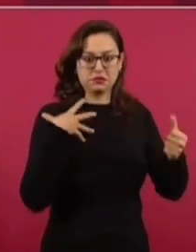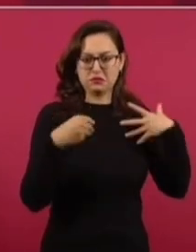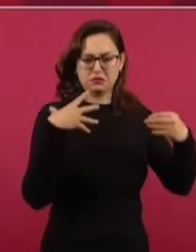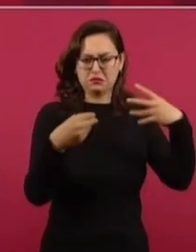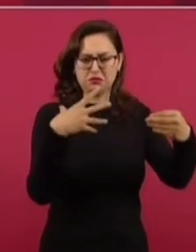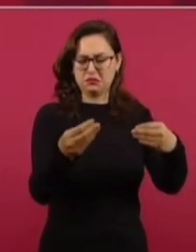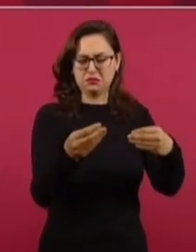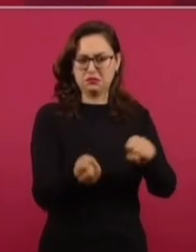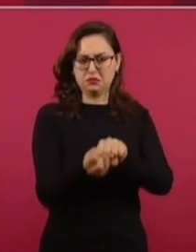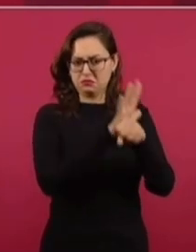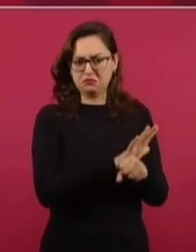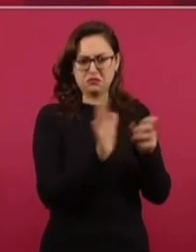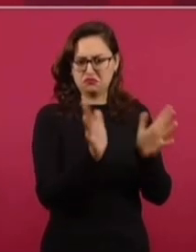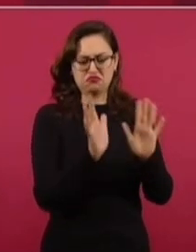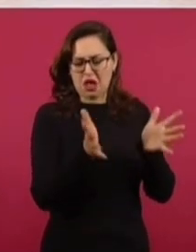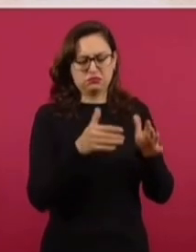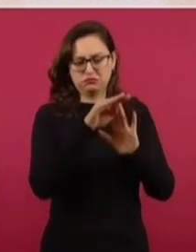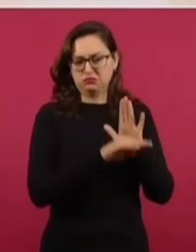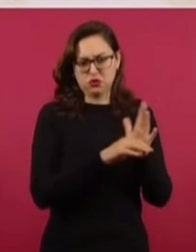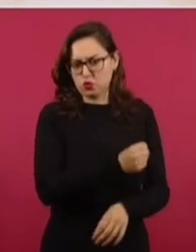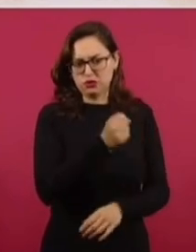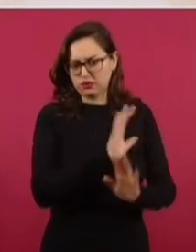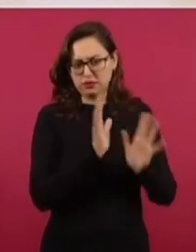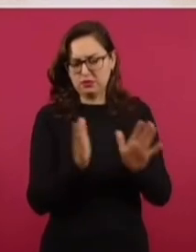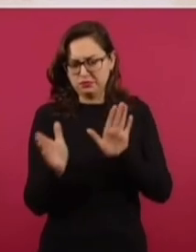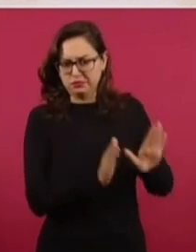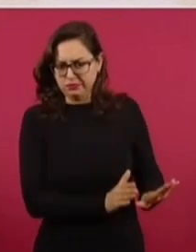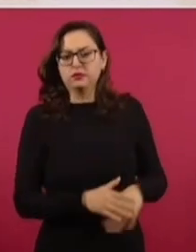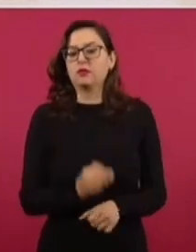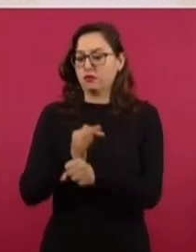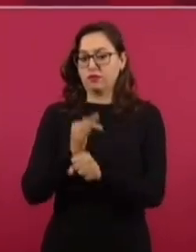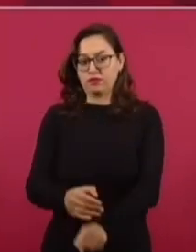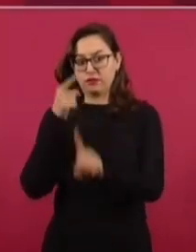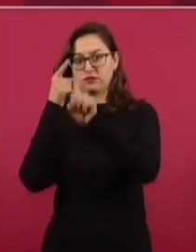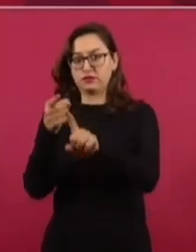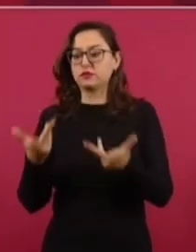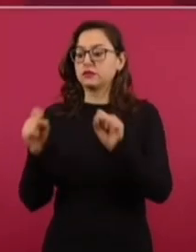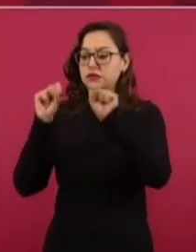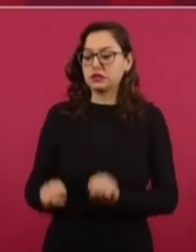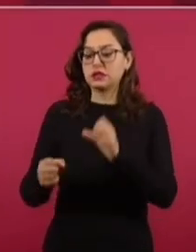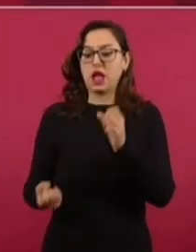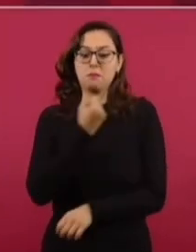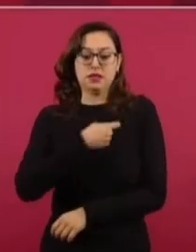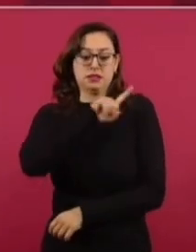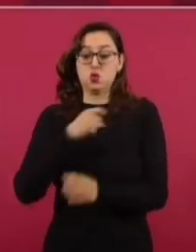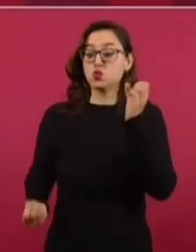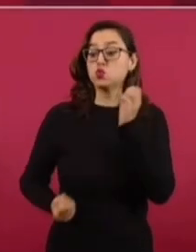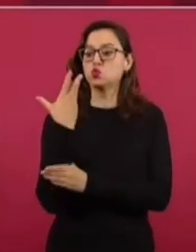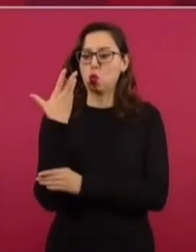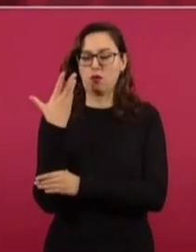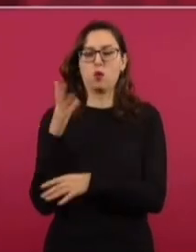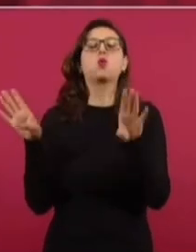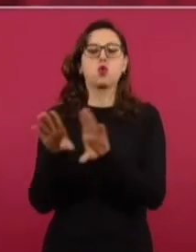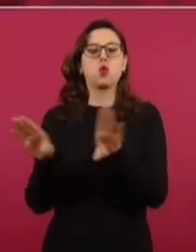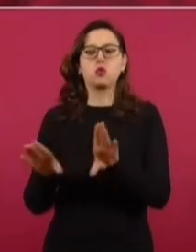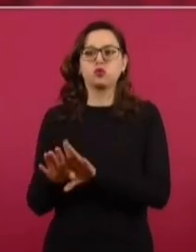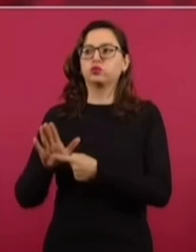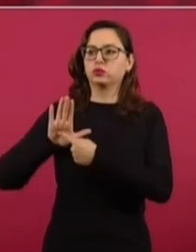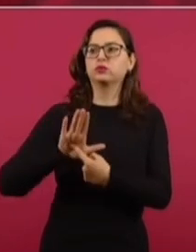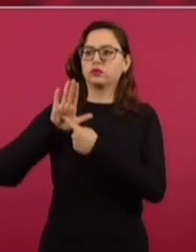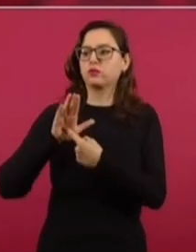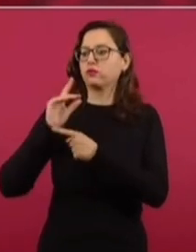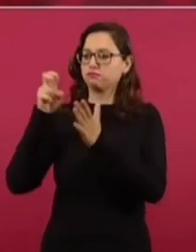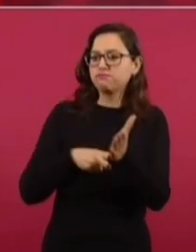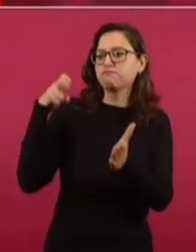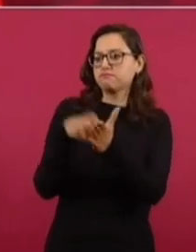disminuida. Si no es cómo se está construyendo el nuevo sistema de salud pública